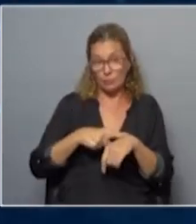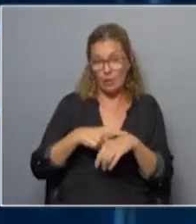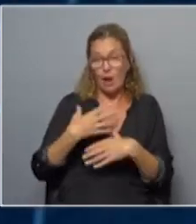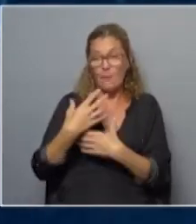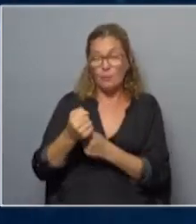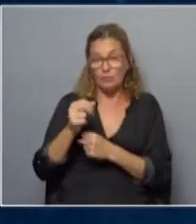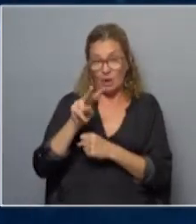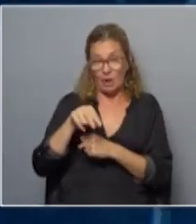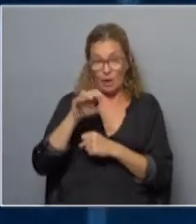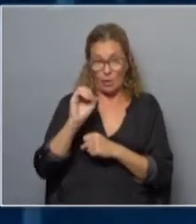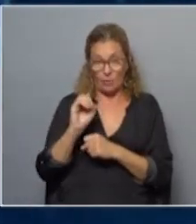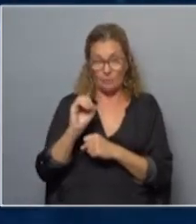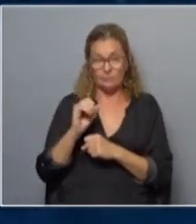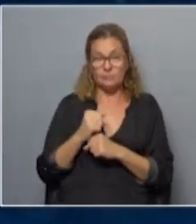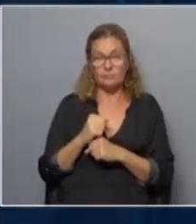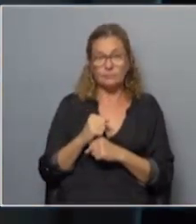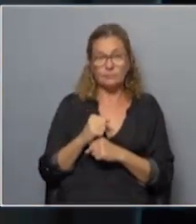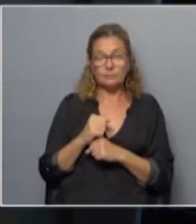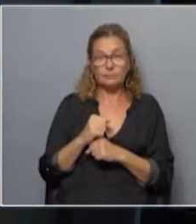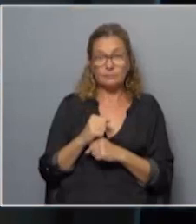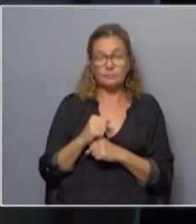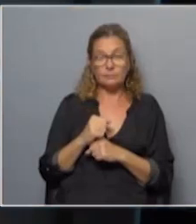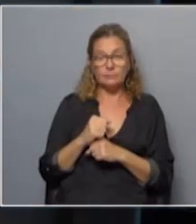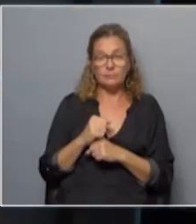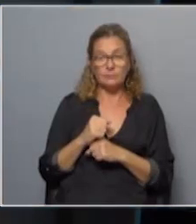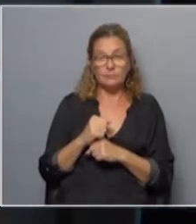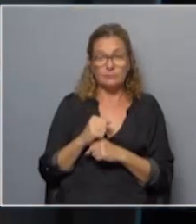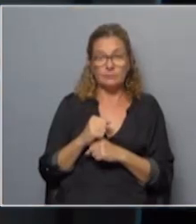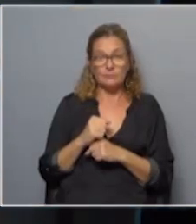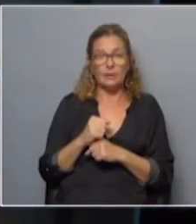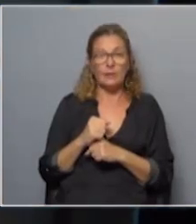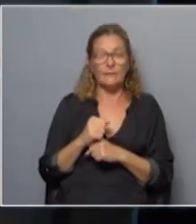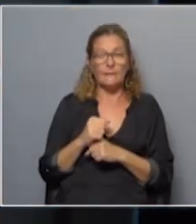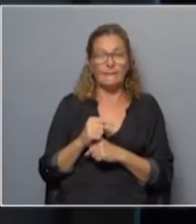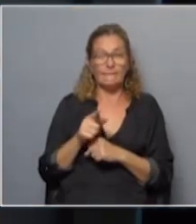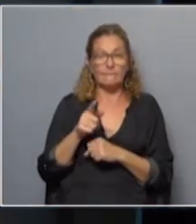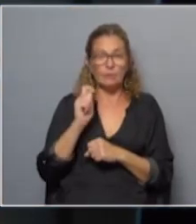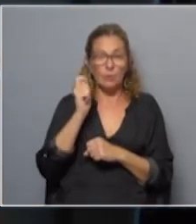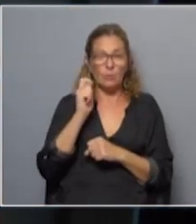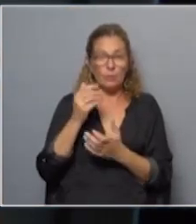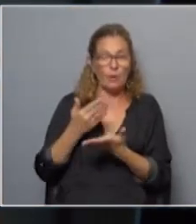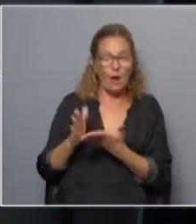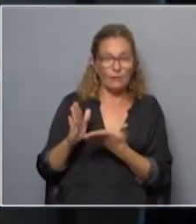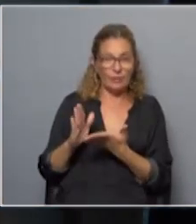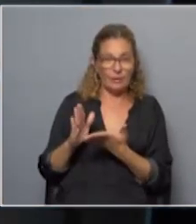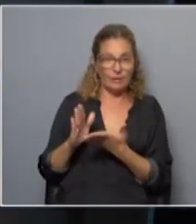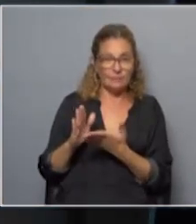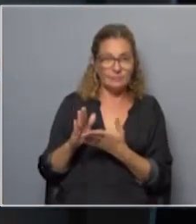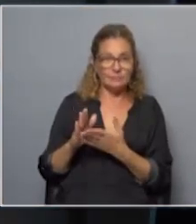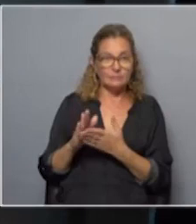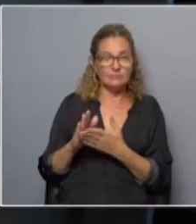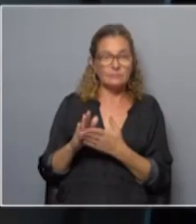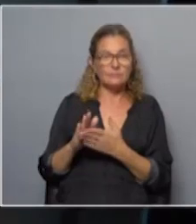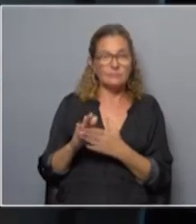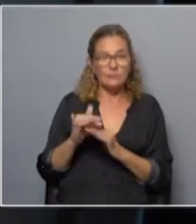favor del no que a favor del sí hablamos de telenoche subrayado y telemundo digo por las dudas que los públicos hemos quedado afuera en este relevante si los